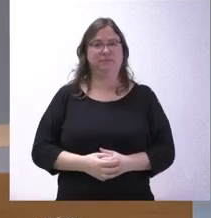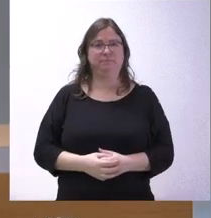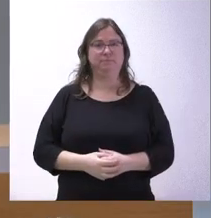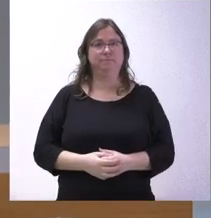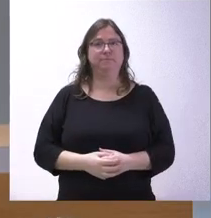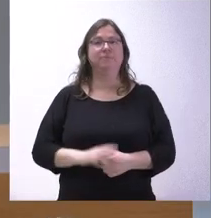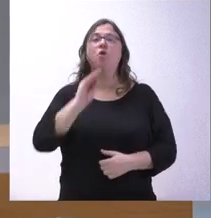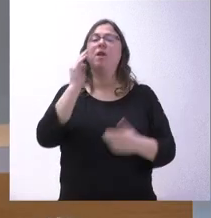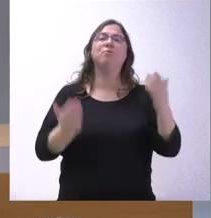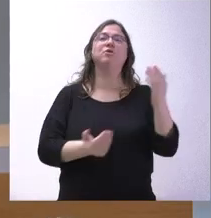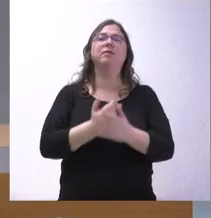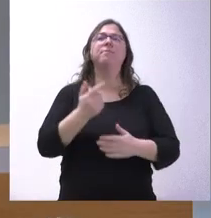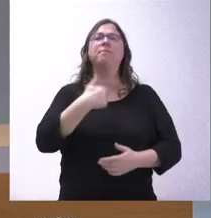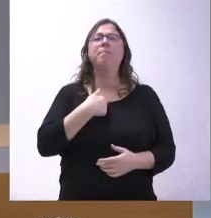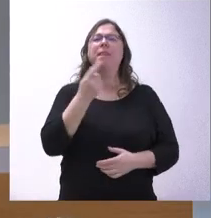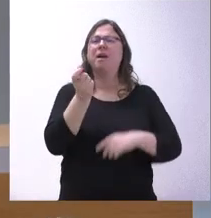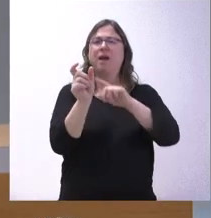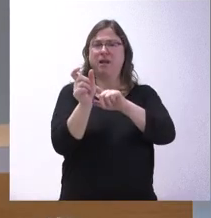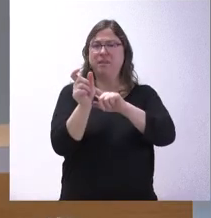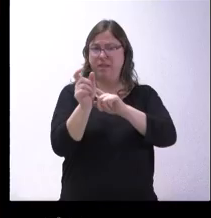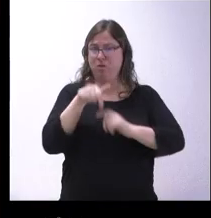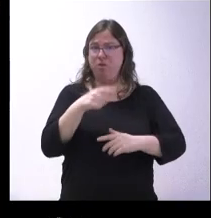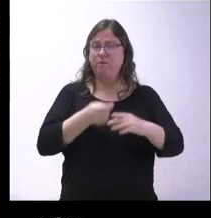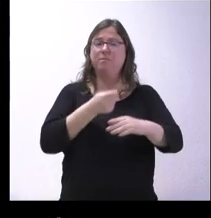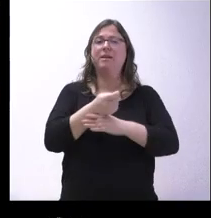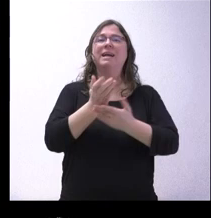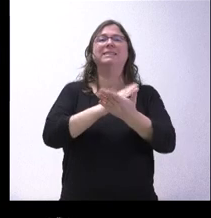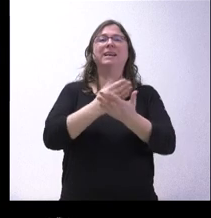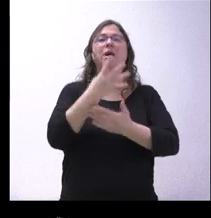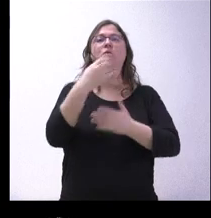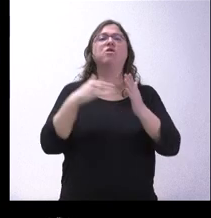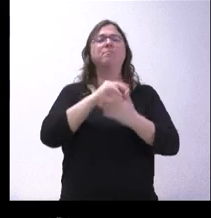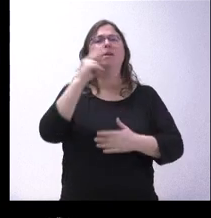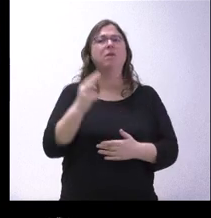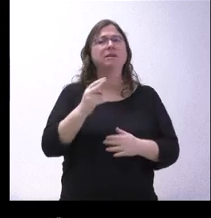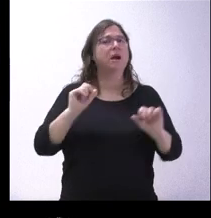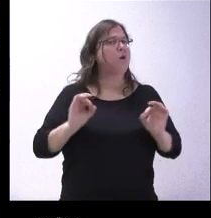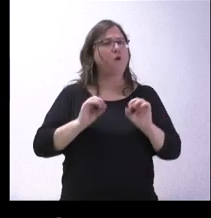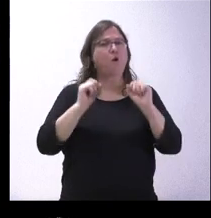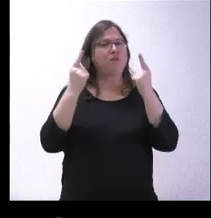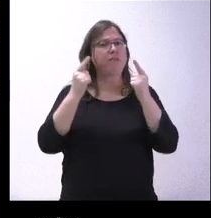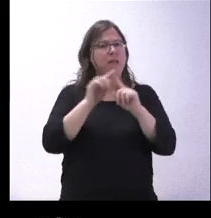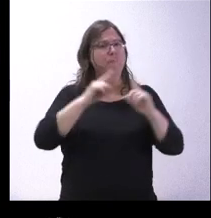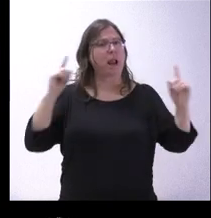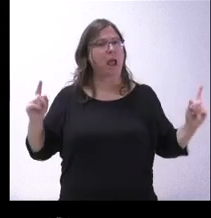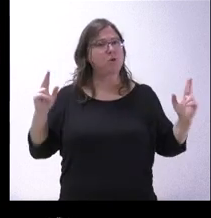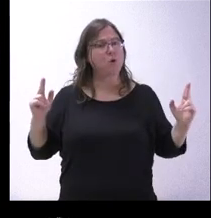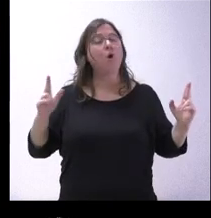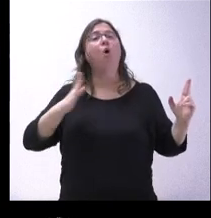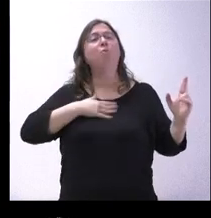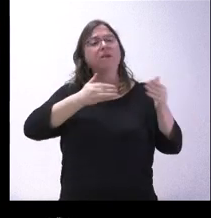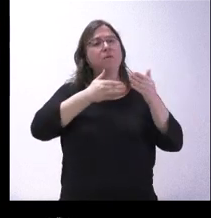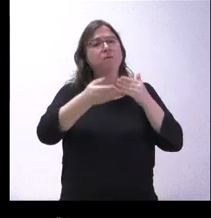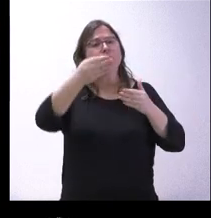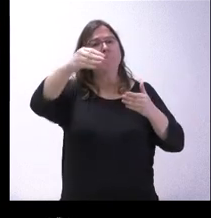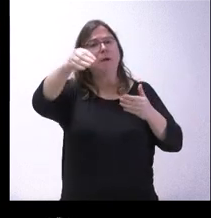Hola, buenos días. ¿Esta cantidad que se destina hoy para ser la de 400.000 euros es la definitiva ya para todo este año o puede haber otro